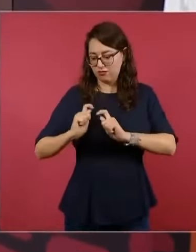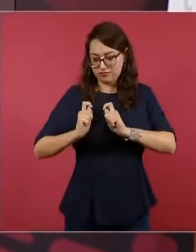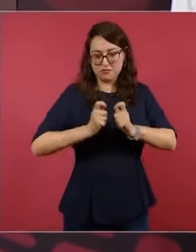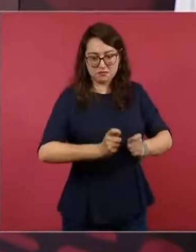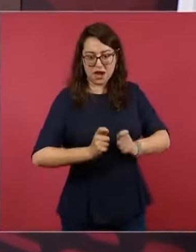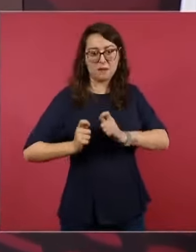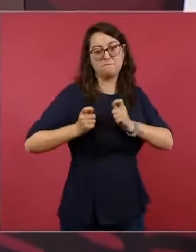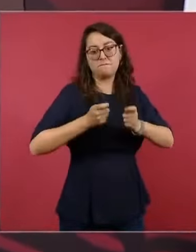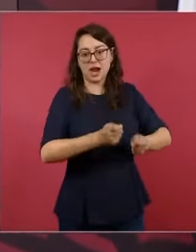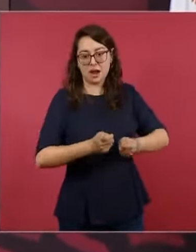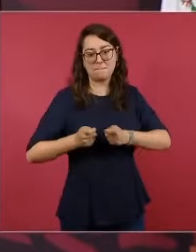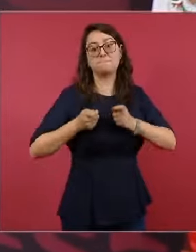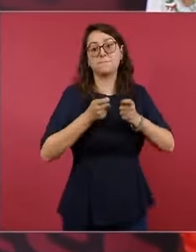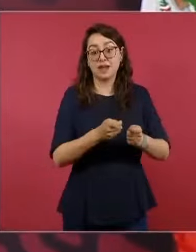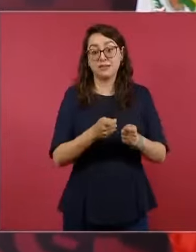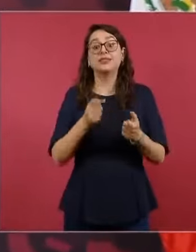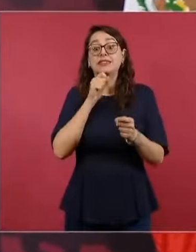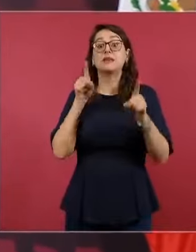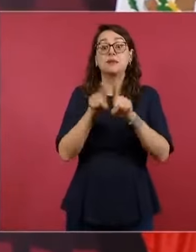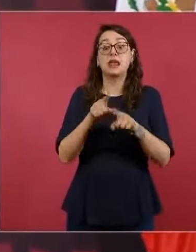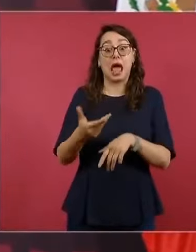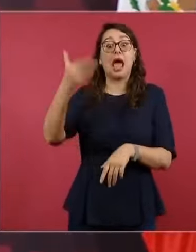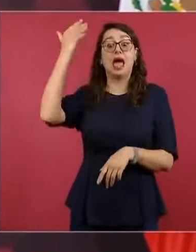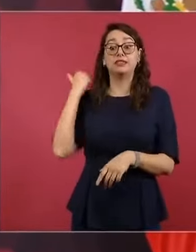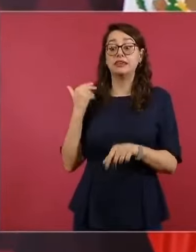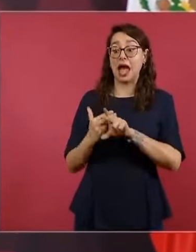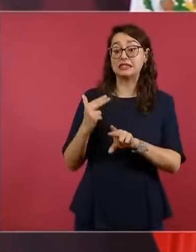Además, porque ya se acortó el periodo,